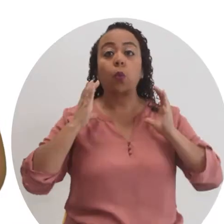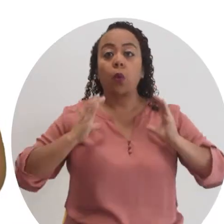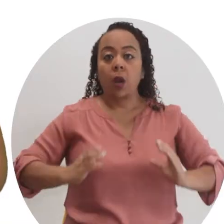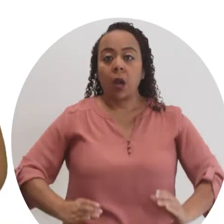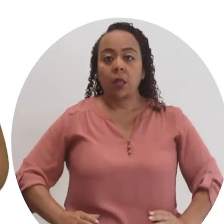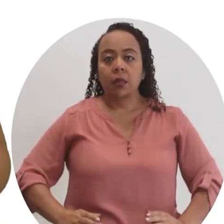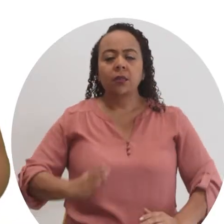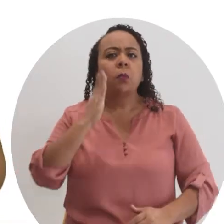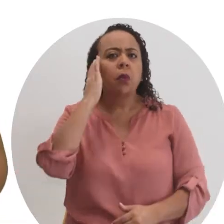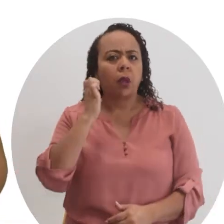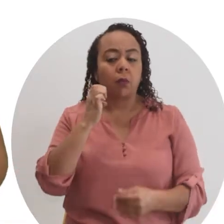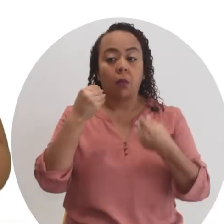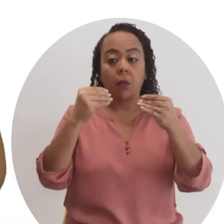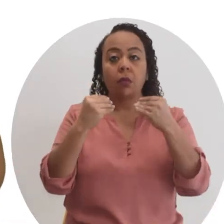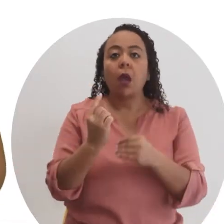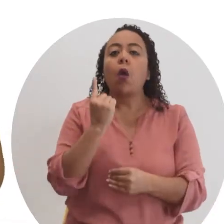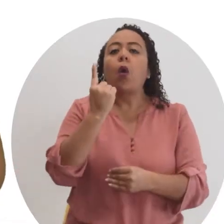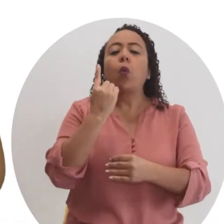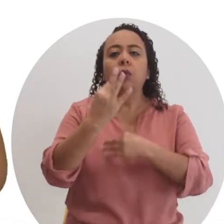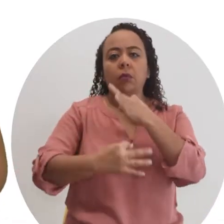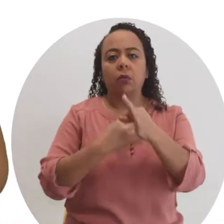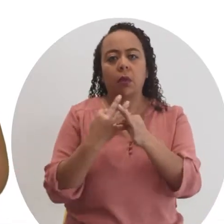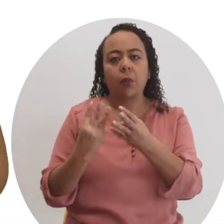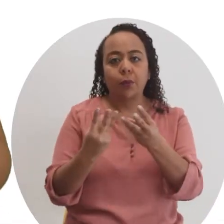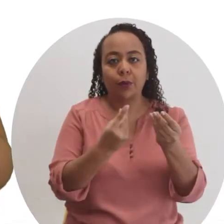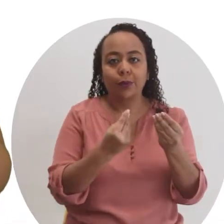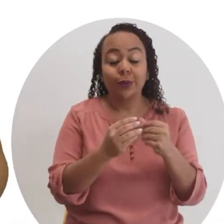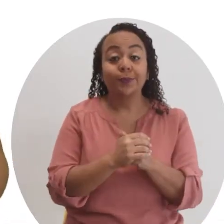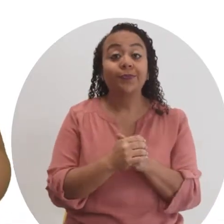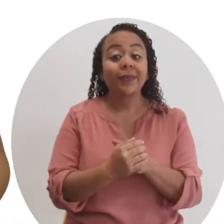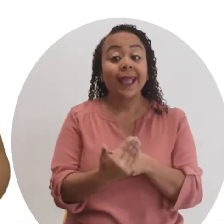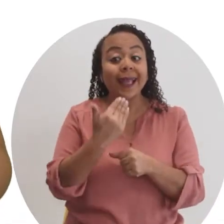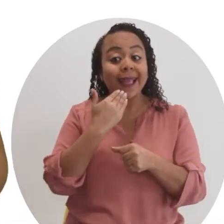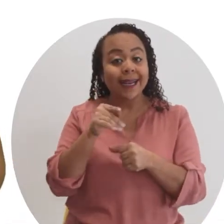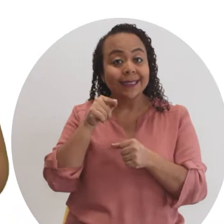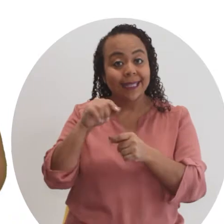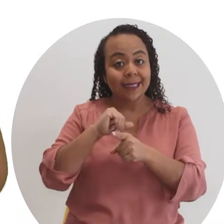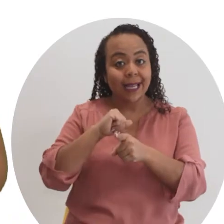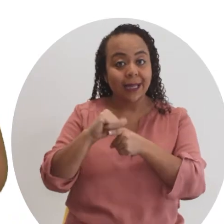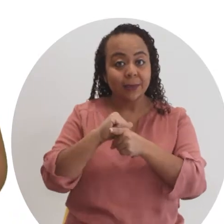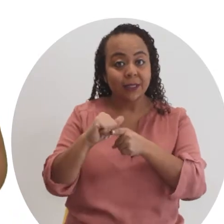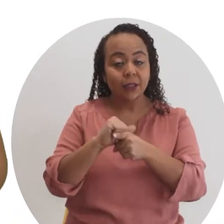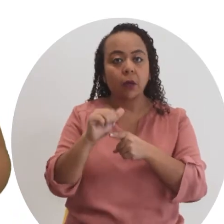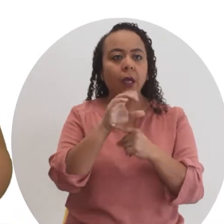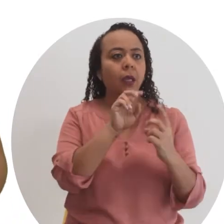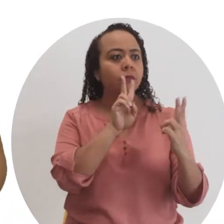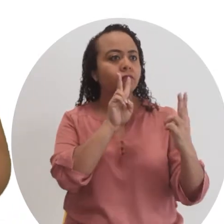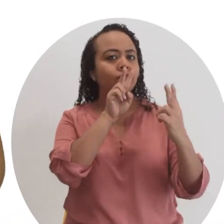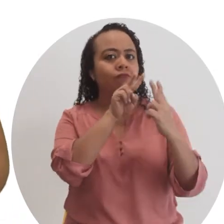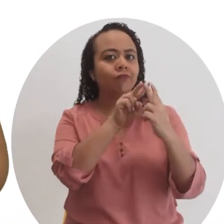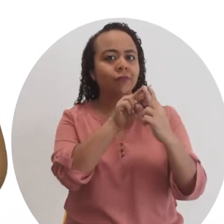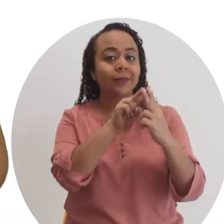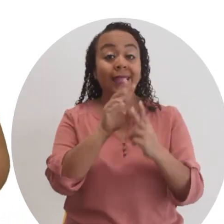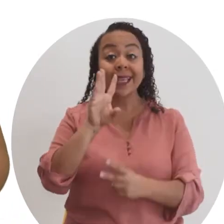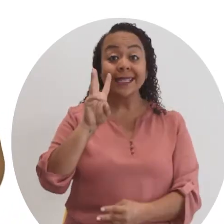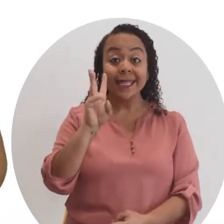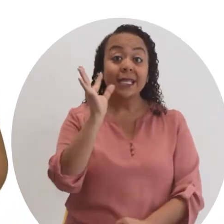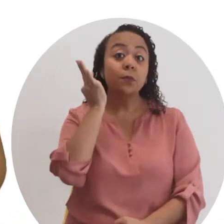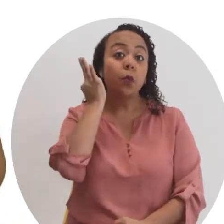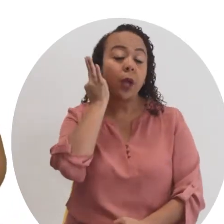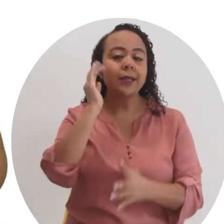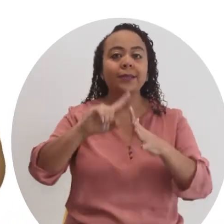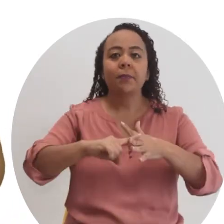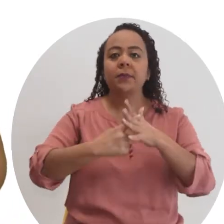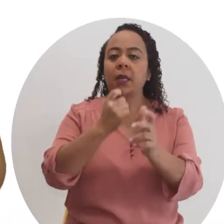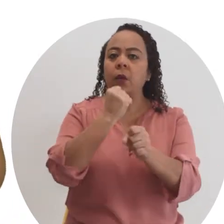de su clientela por vender solo un tipo de producto. Gracias a esta capacitación, ya que se conocieron, las seis